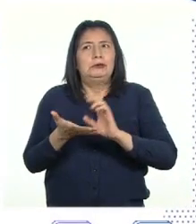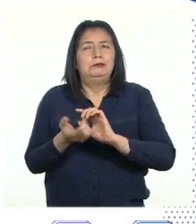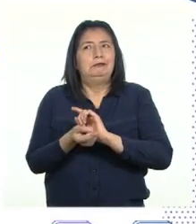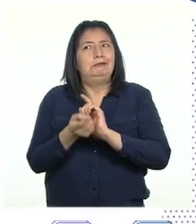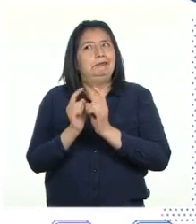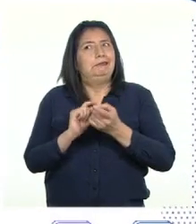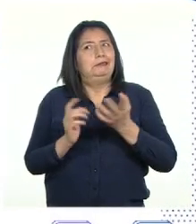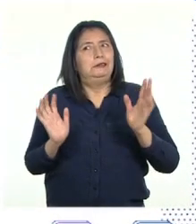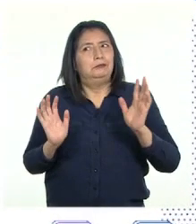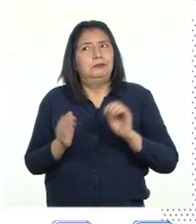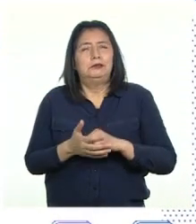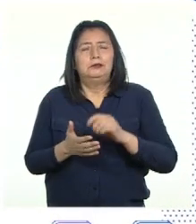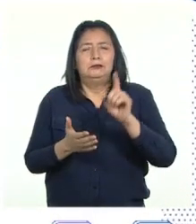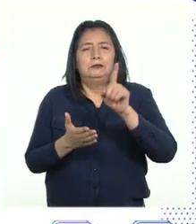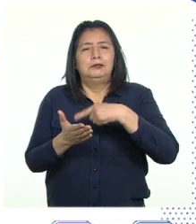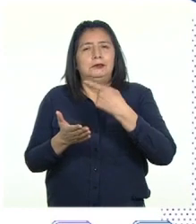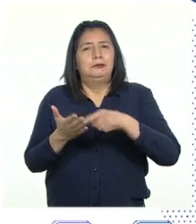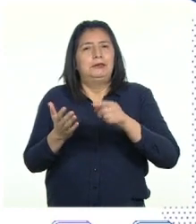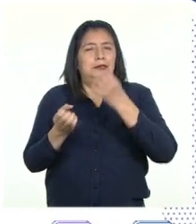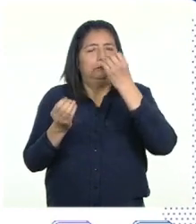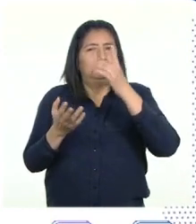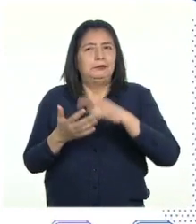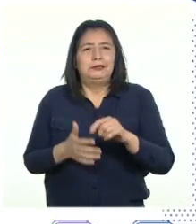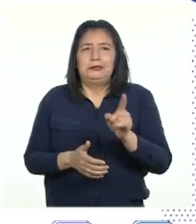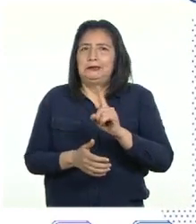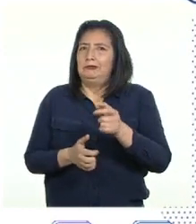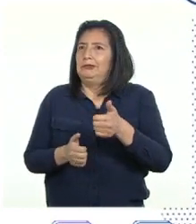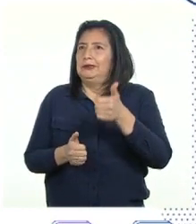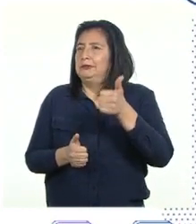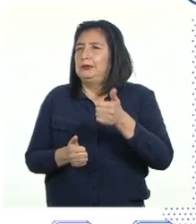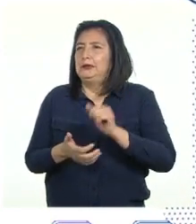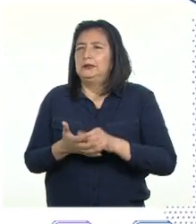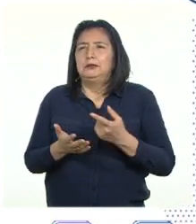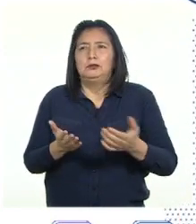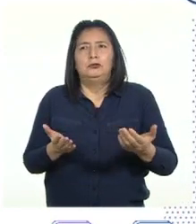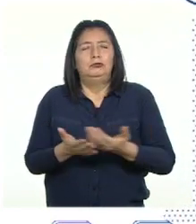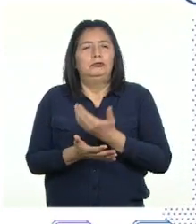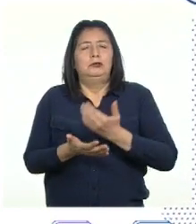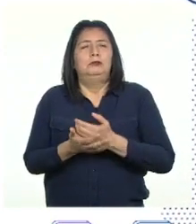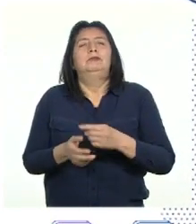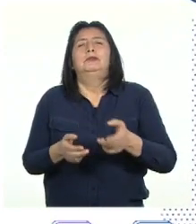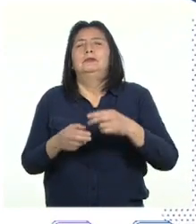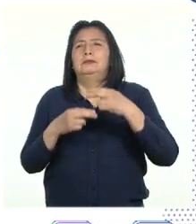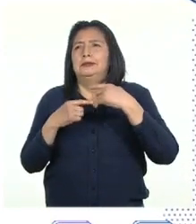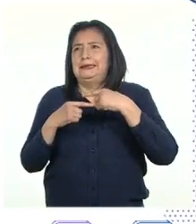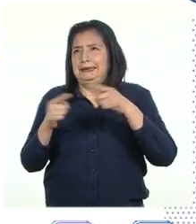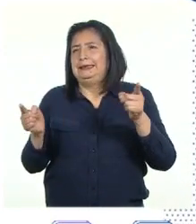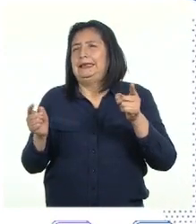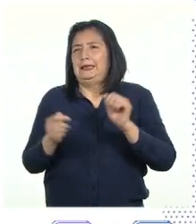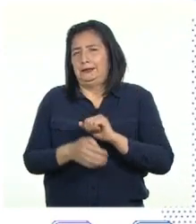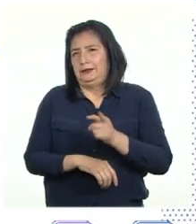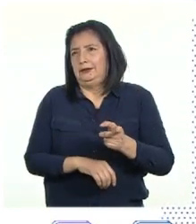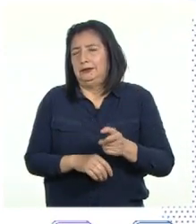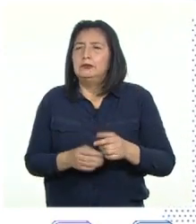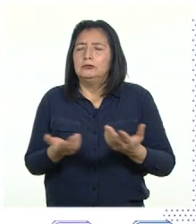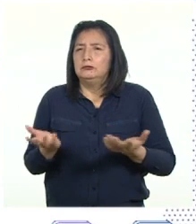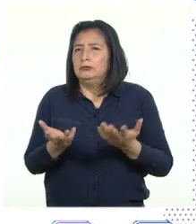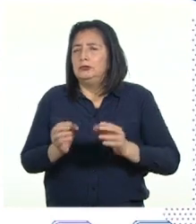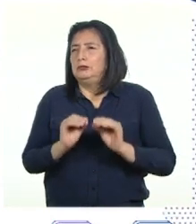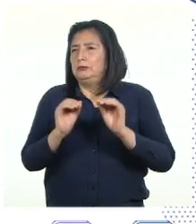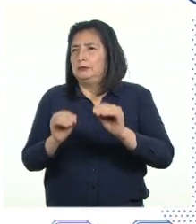rectificarte eliminando la información inexacta Y creando un nuevo mensaje en el medio que hayas usado